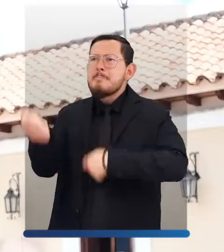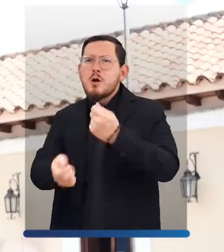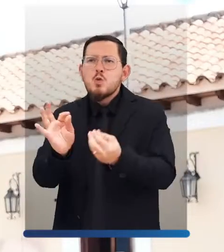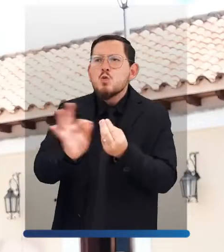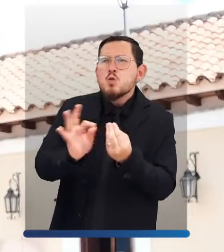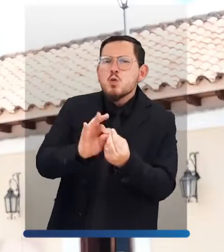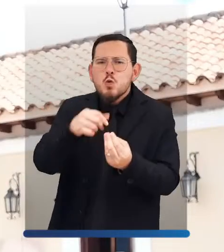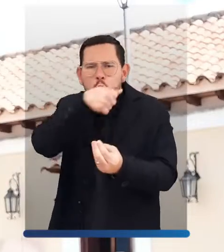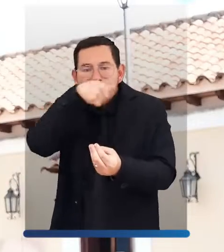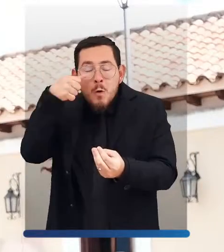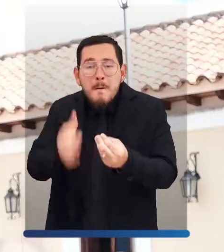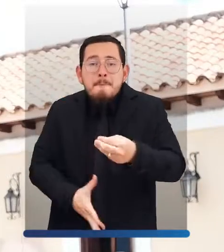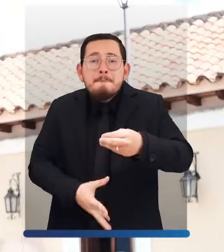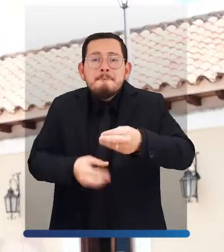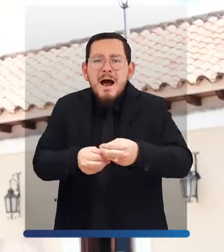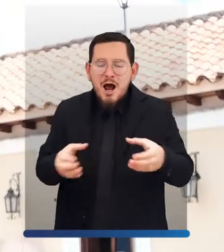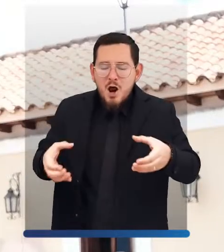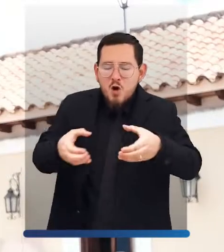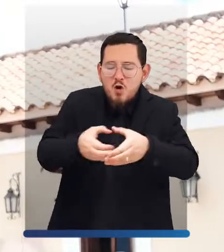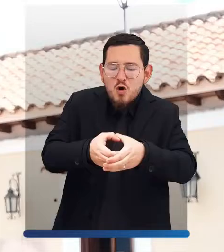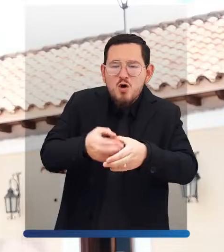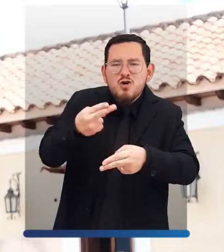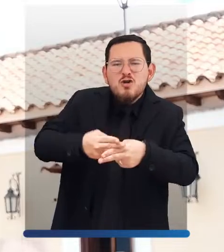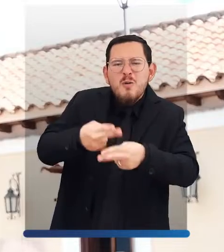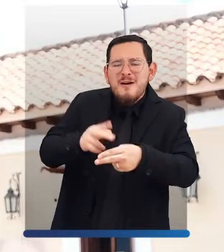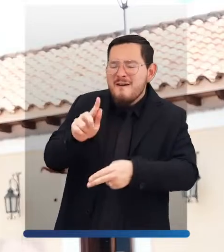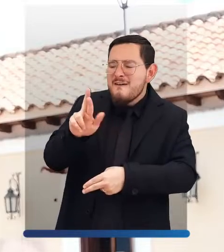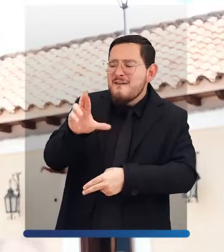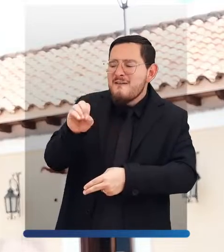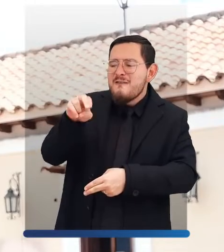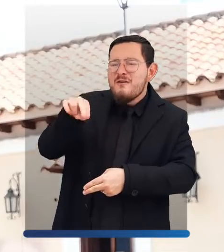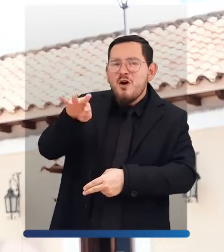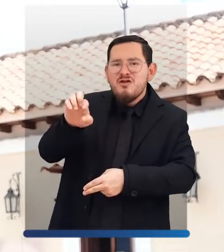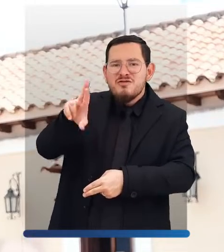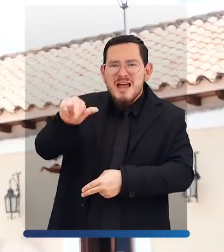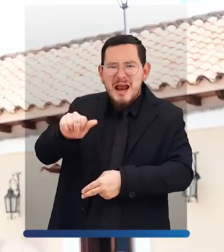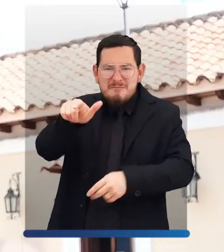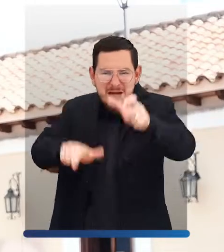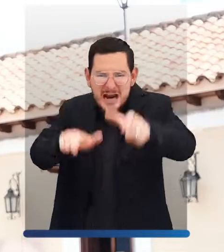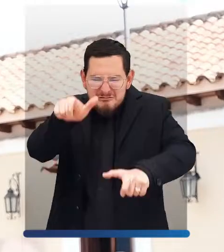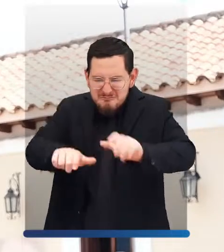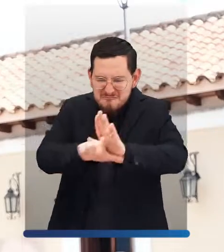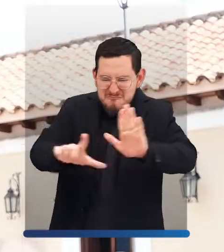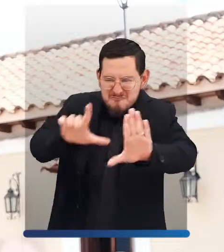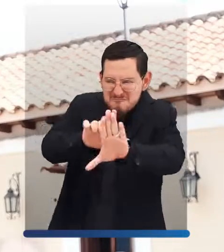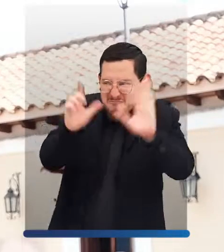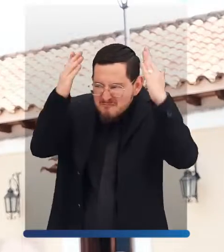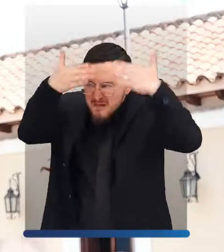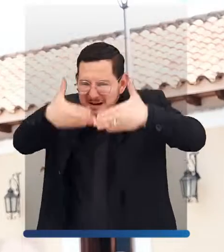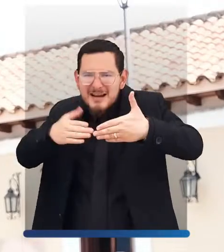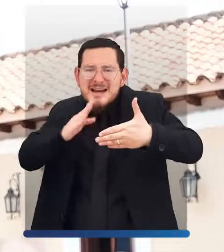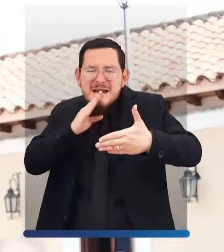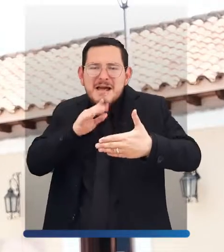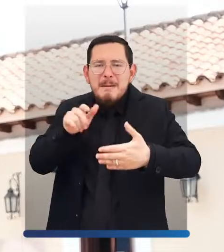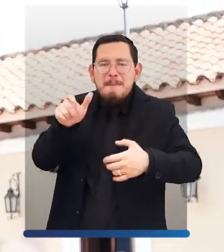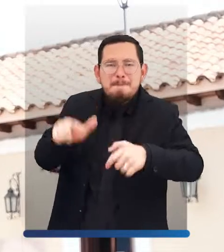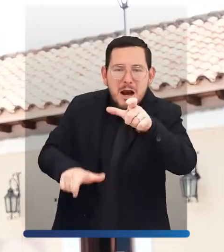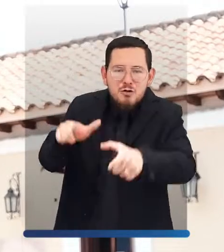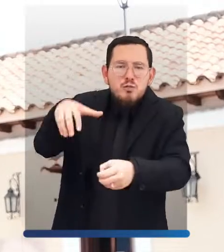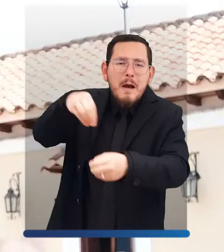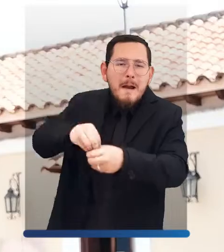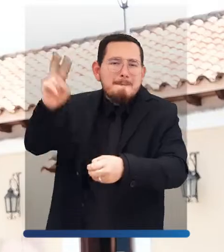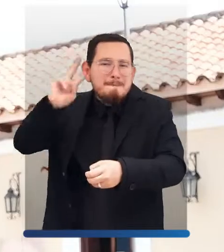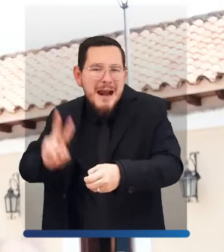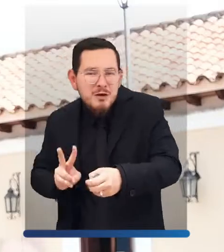manera satisfactoria la desarticulación de la banda criminal denominada La Frontera, donde se dio la captura de 10 personas entre venezolanos y